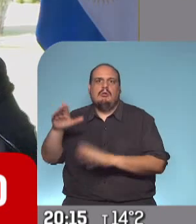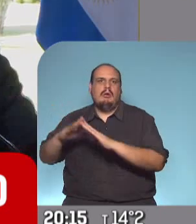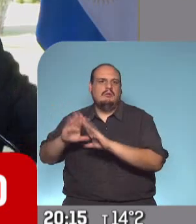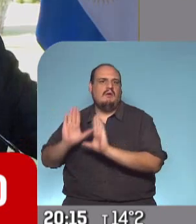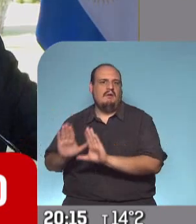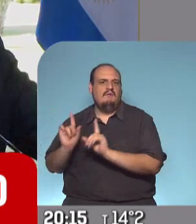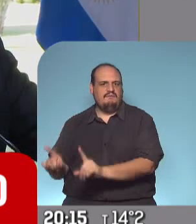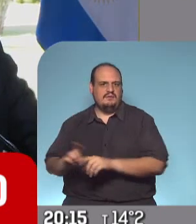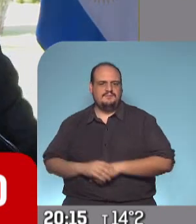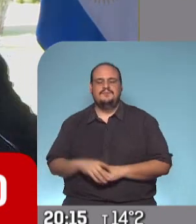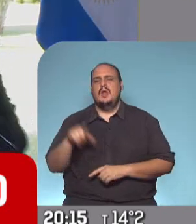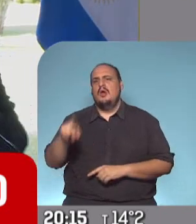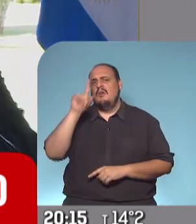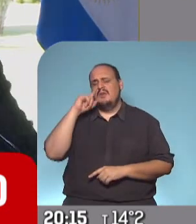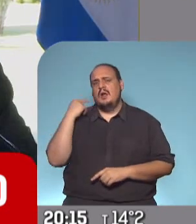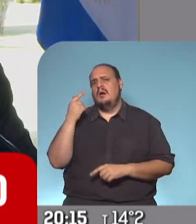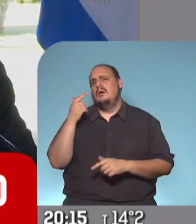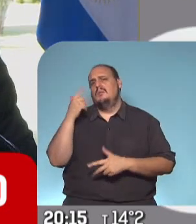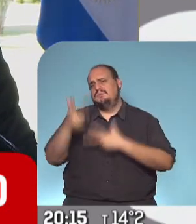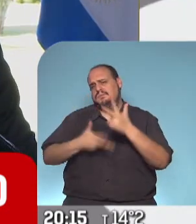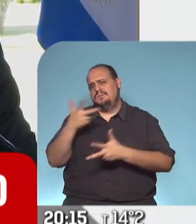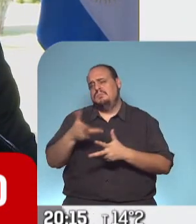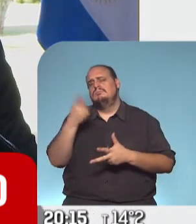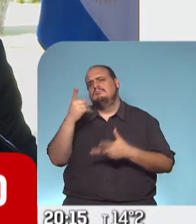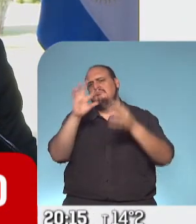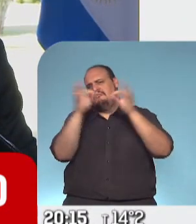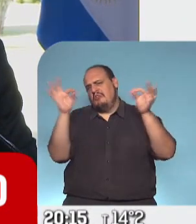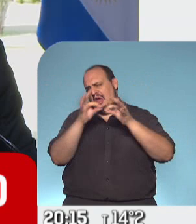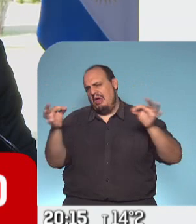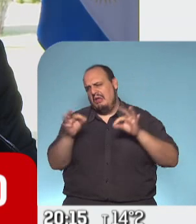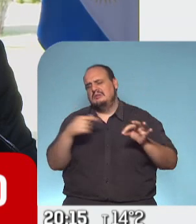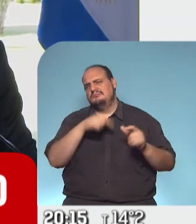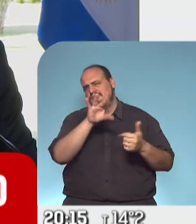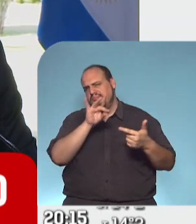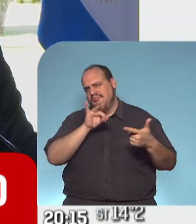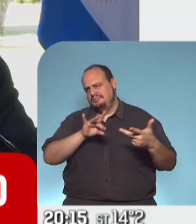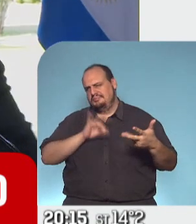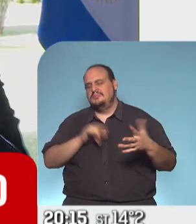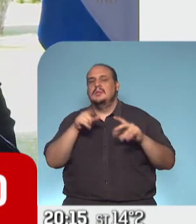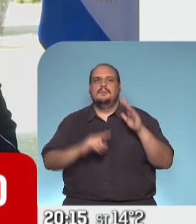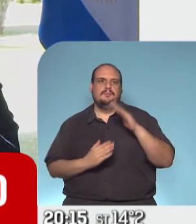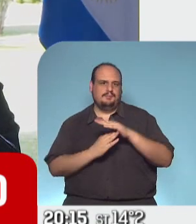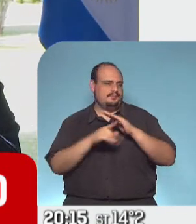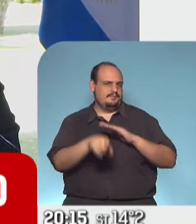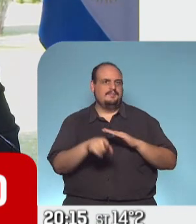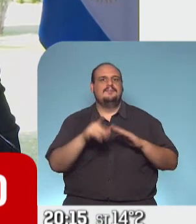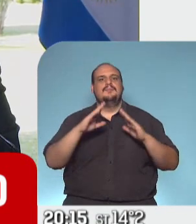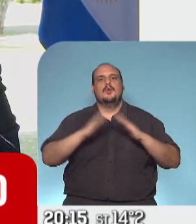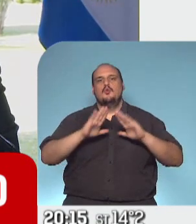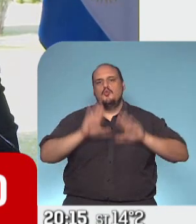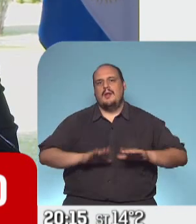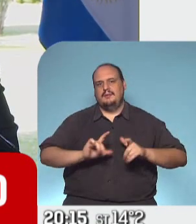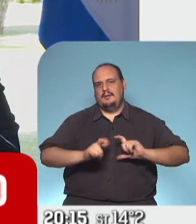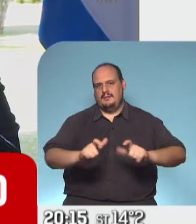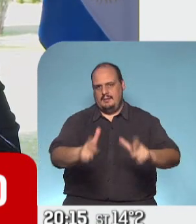recién a Alberto Fernández y me parece importante destacar algunos conceptos que dijo, primero esto que ya mencionamos varias veces que es la cuestión de la cuarentena intermitente